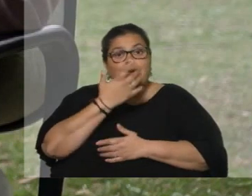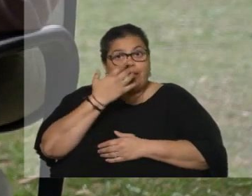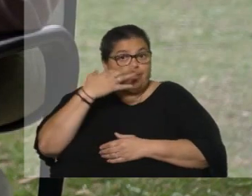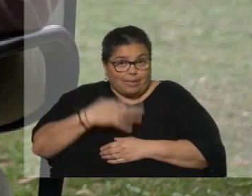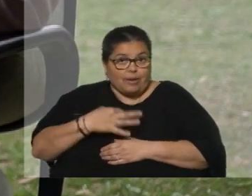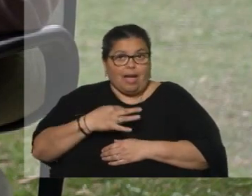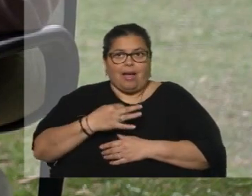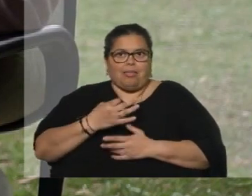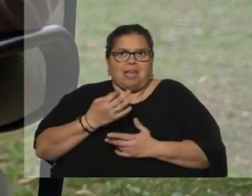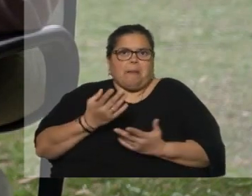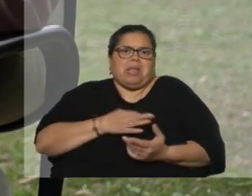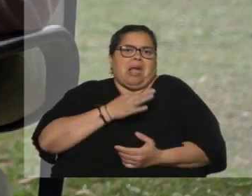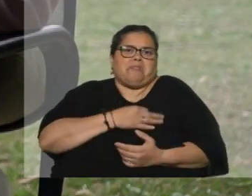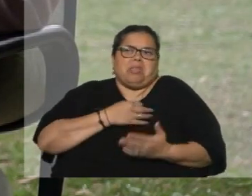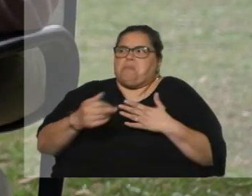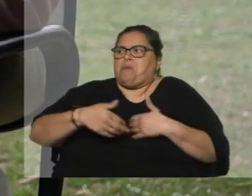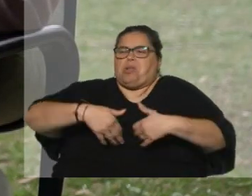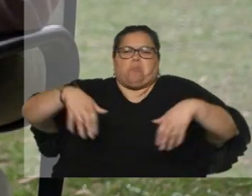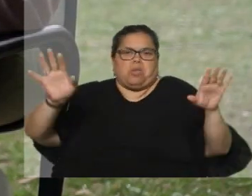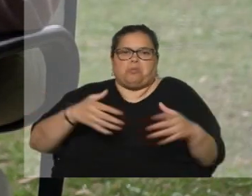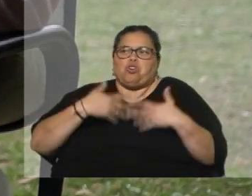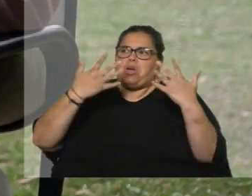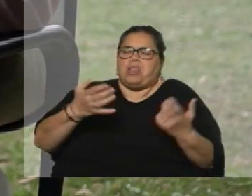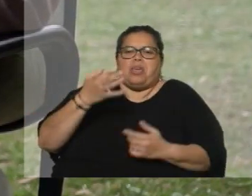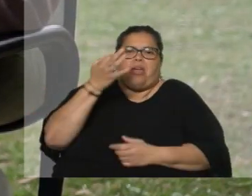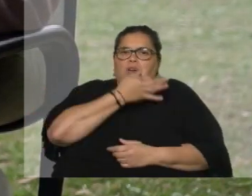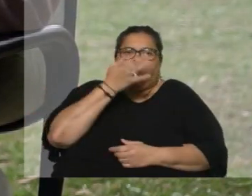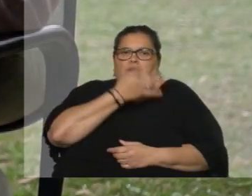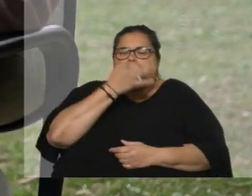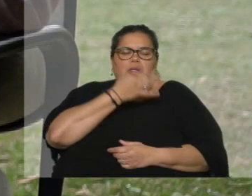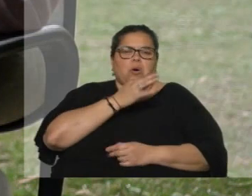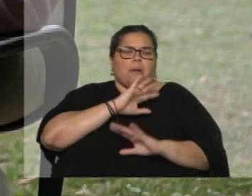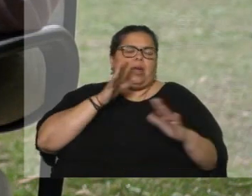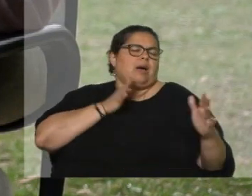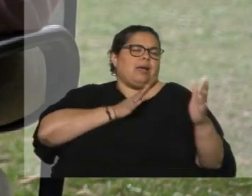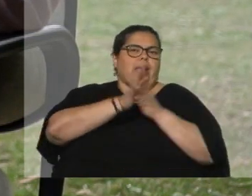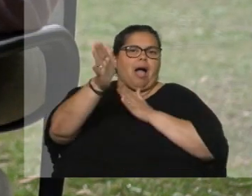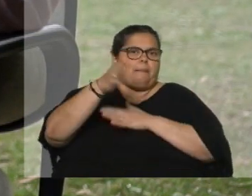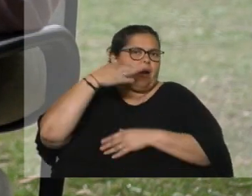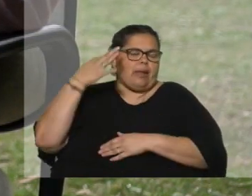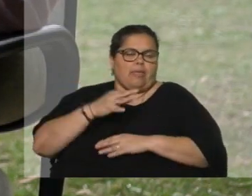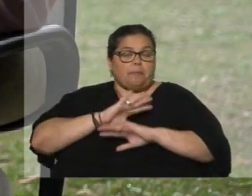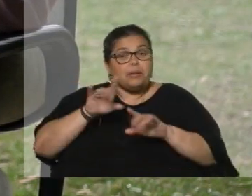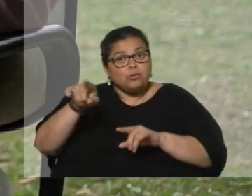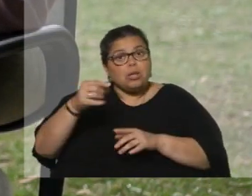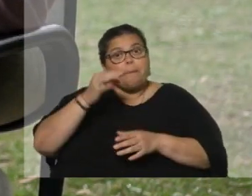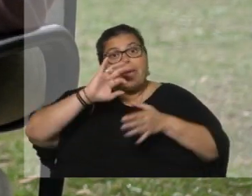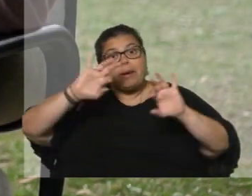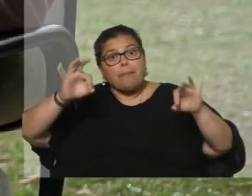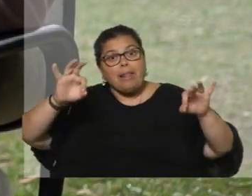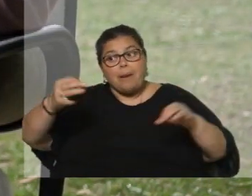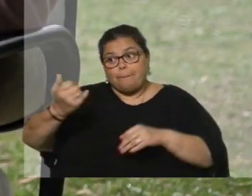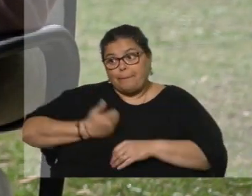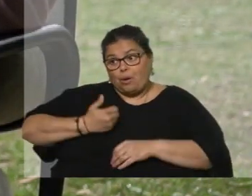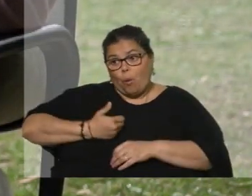Literalmente la vida me daba lo mismo, solo quería drogarme, solo quería escapar de la realidad. Y me habla de este lugar y vinimos. Y le digo, hermana,